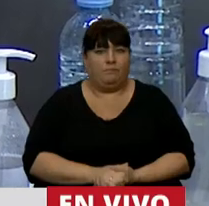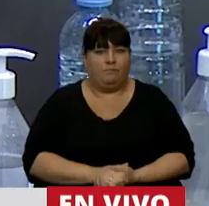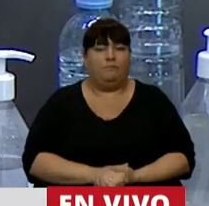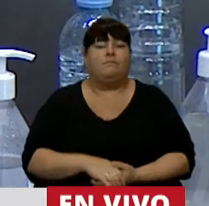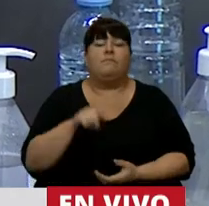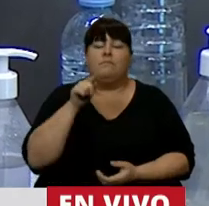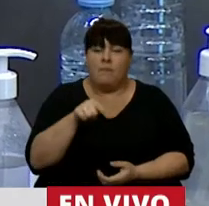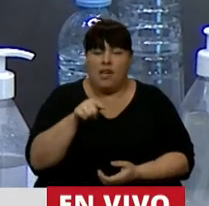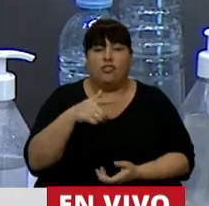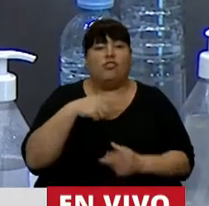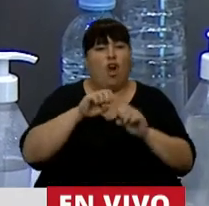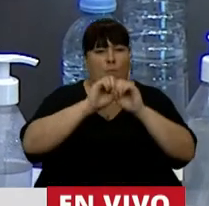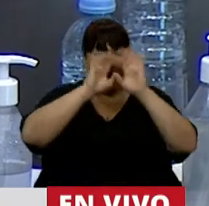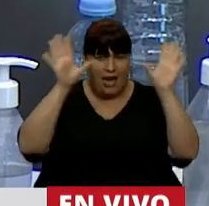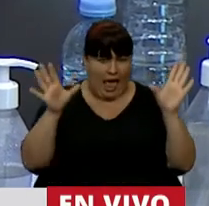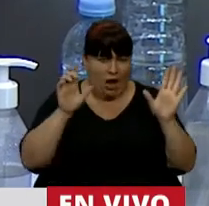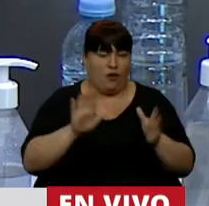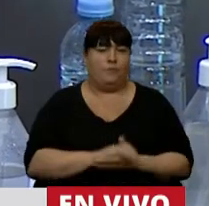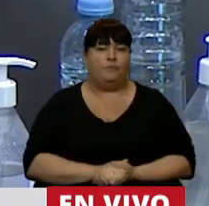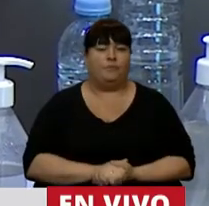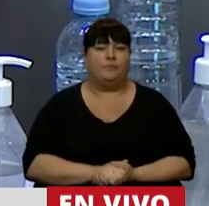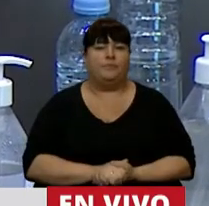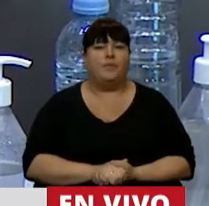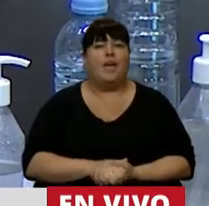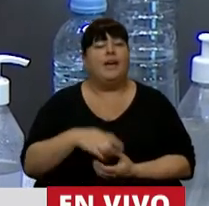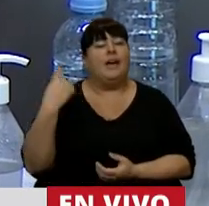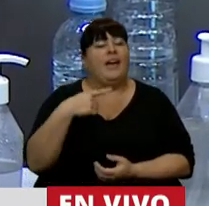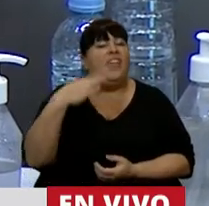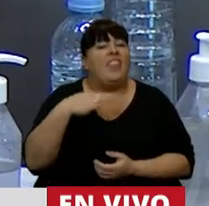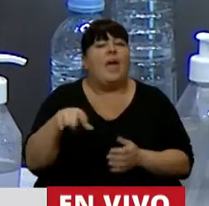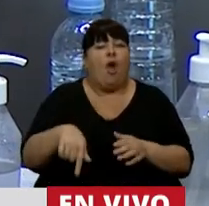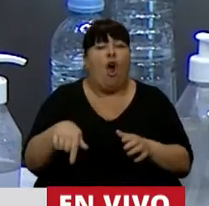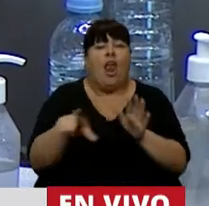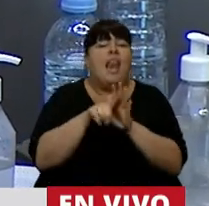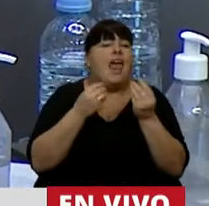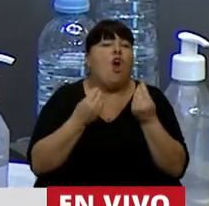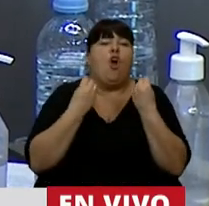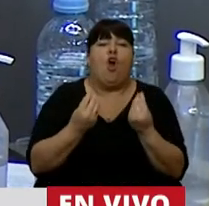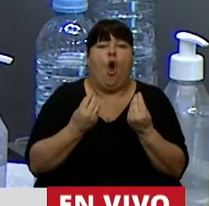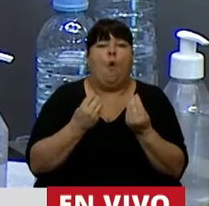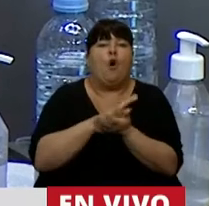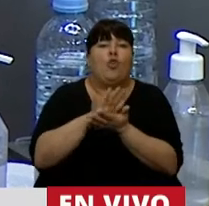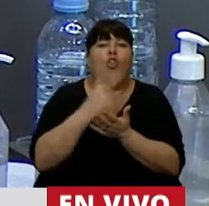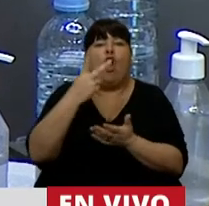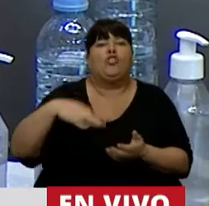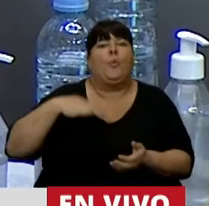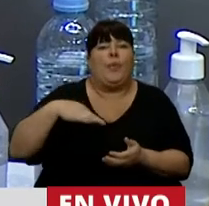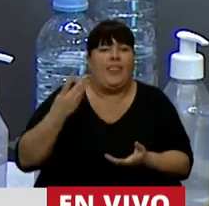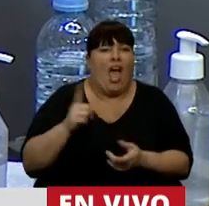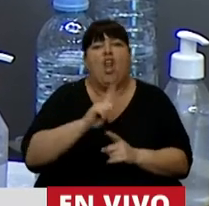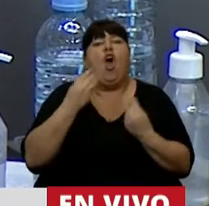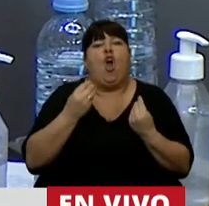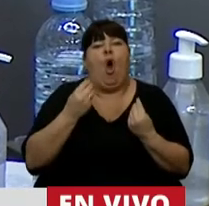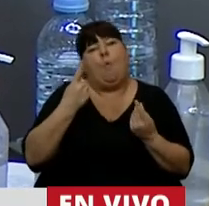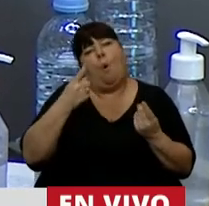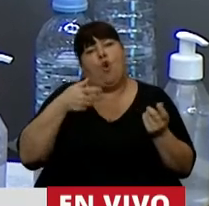En esto quiero ser muy claro, Presidente, lo que deberíamos estar legislando hoy es cómo hacemos viables las dos vidas, no cómo